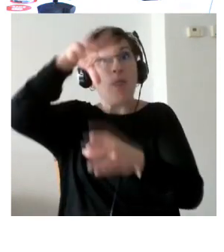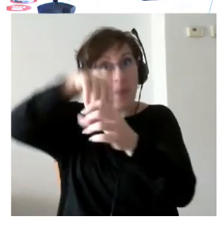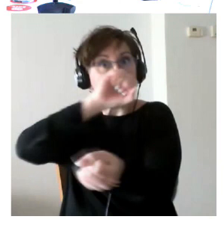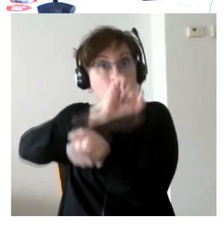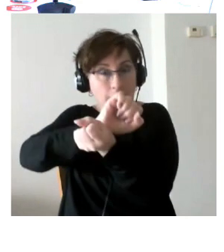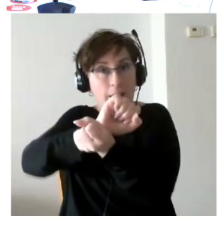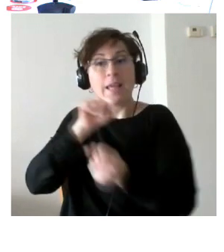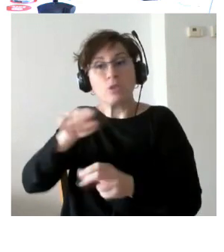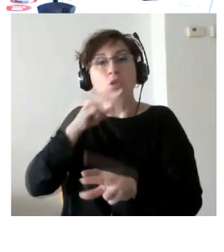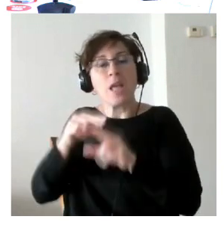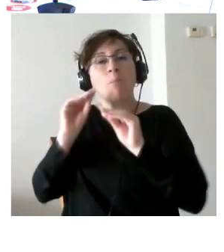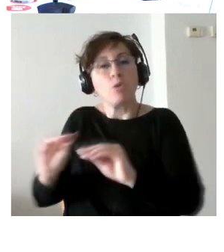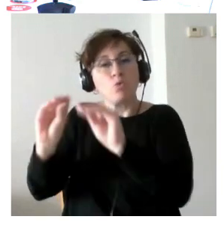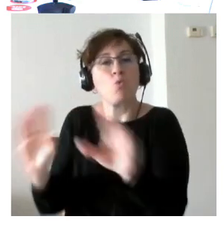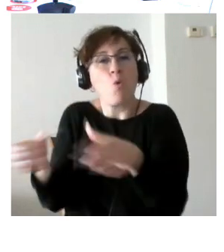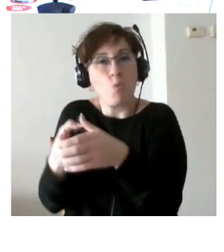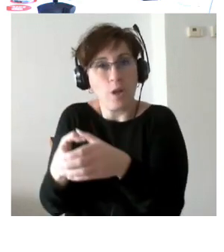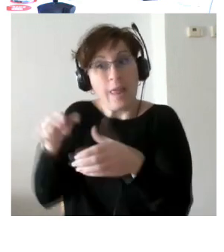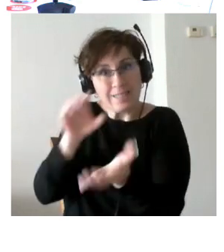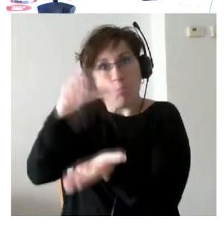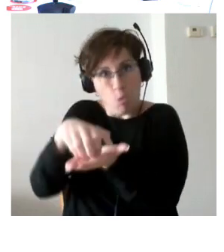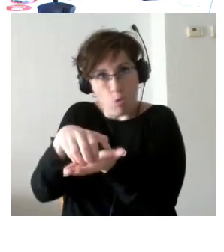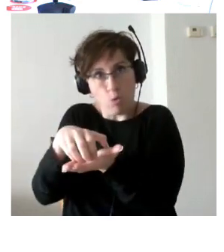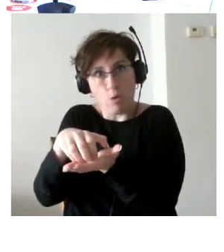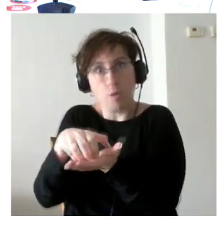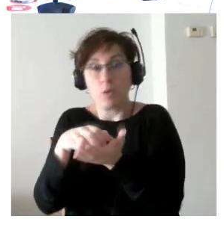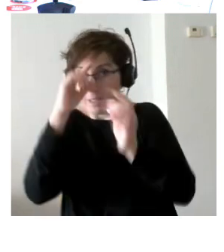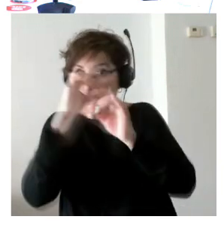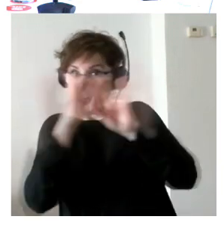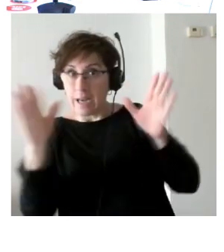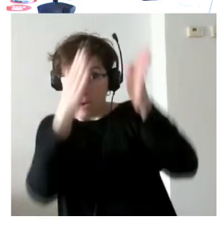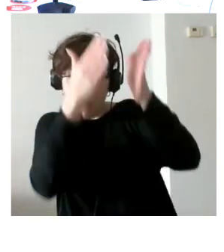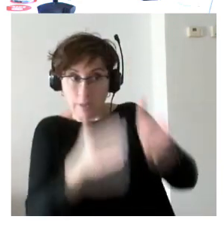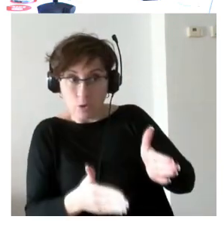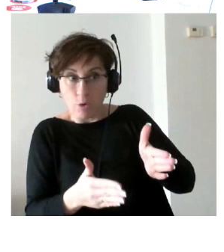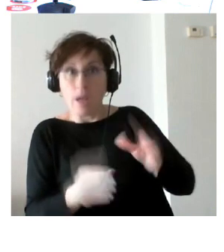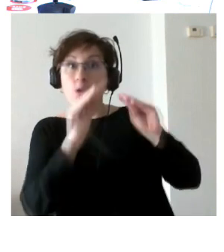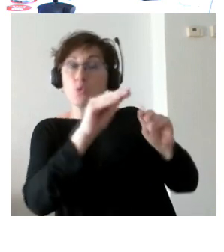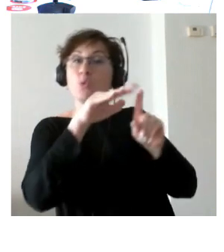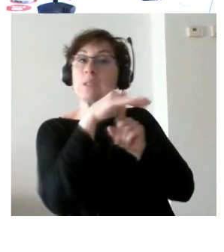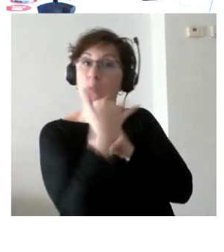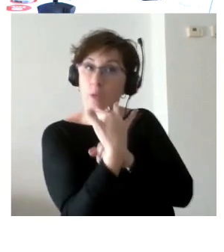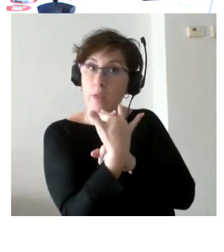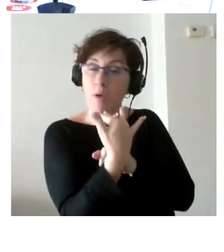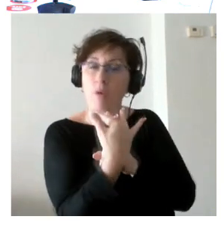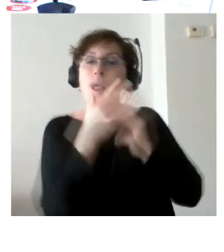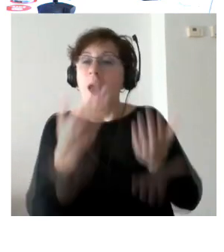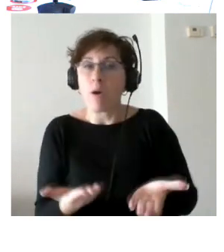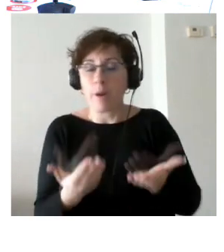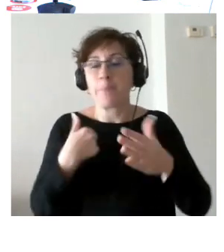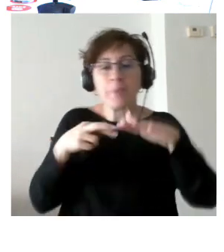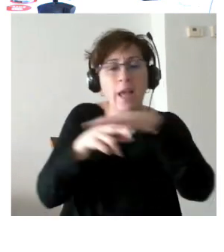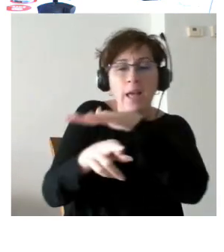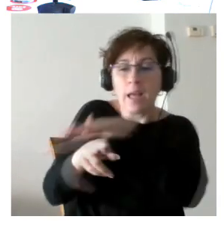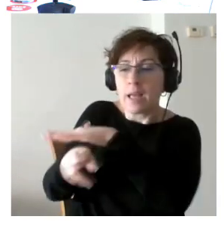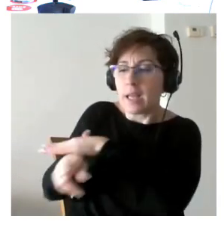teniendo un pensamiento centrado en la persona tendremos que ver dentro de esta situación cuáles son los mecanismos que podemos